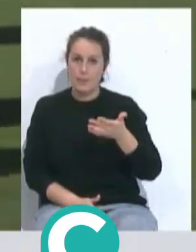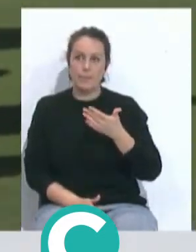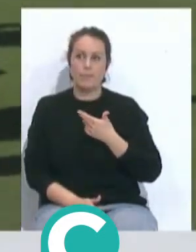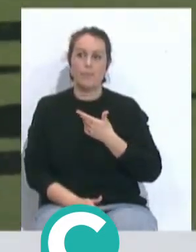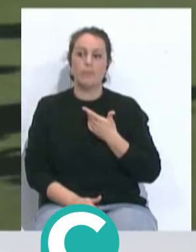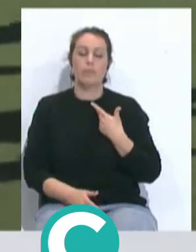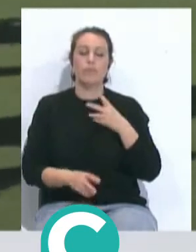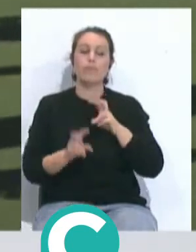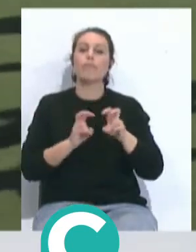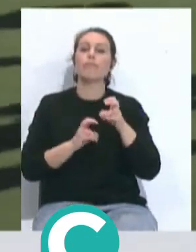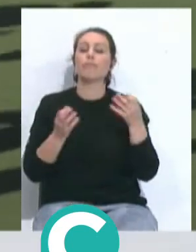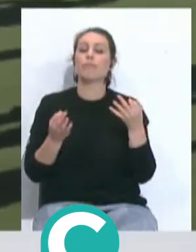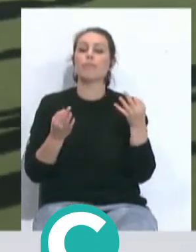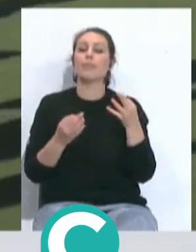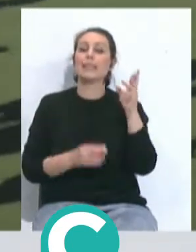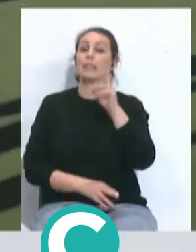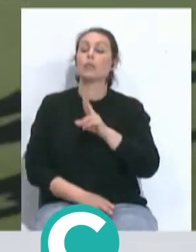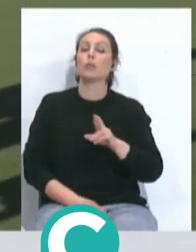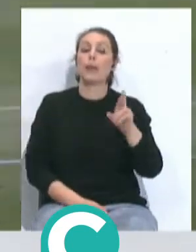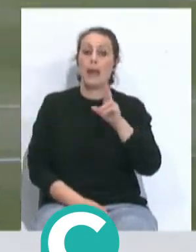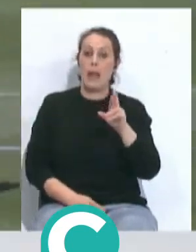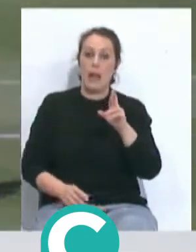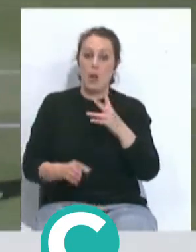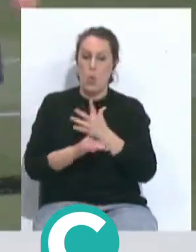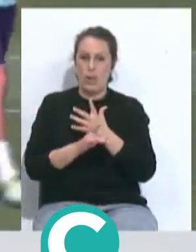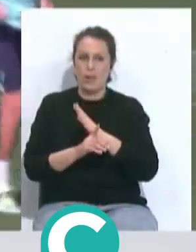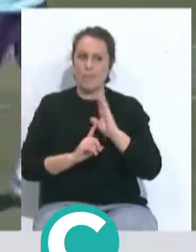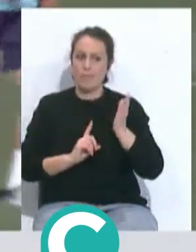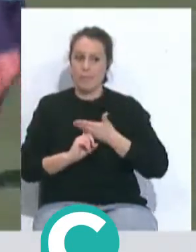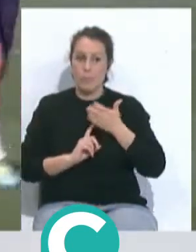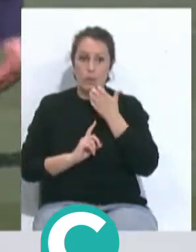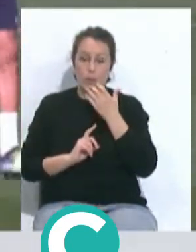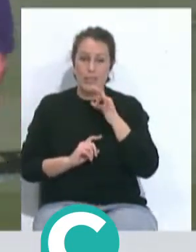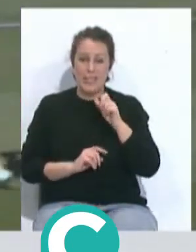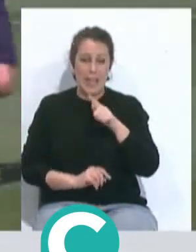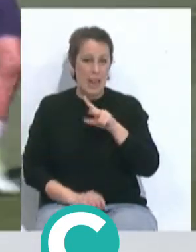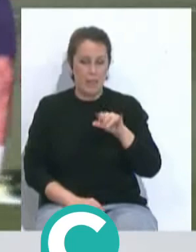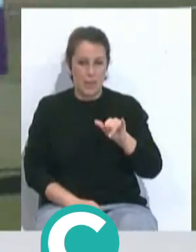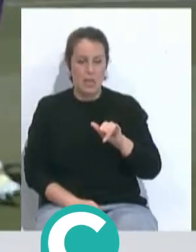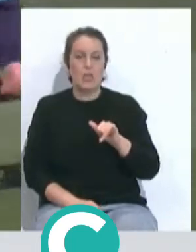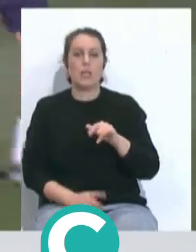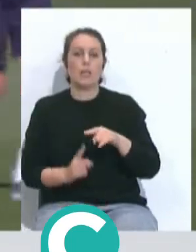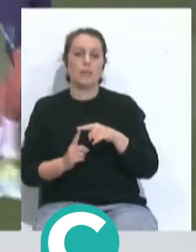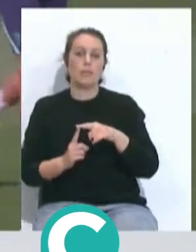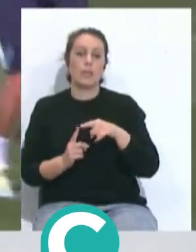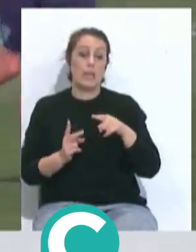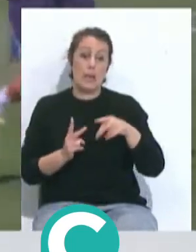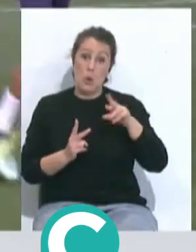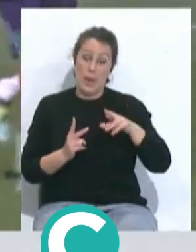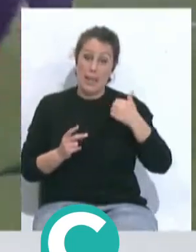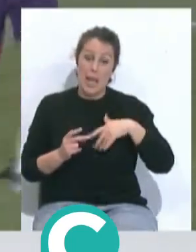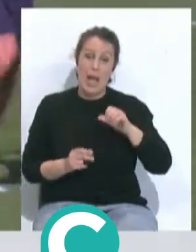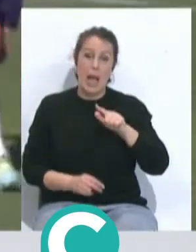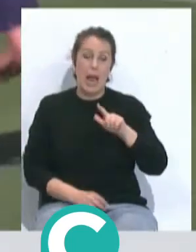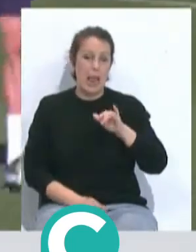relativamente se está buscando ahora recuperar a los jugadores lesionados, como son Salvi Sánchez, se recupera Iván